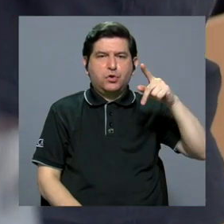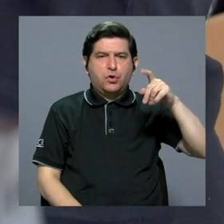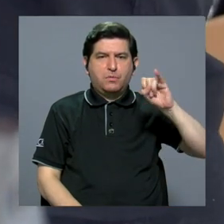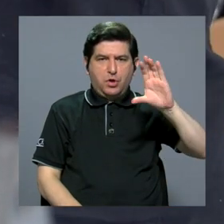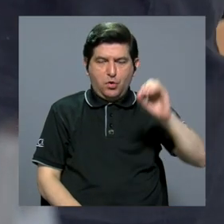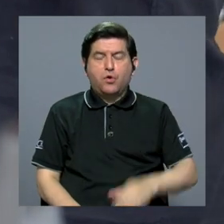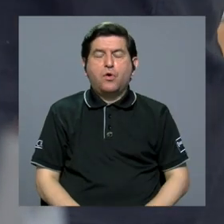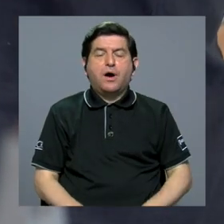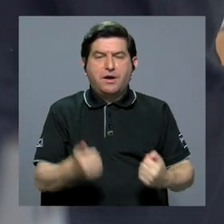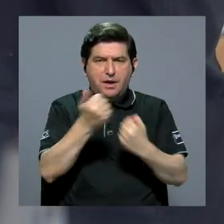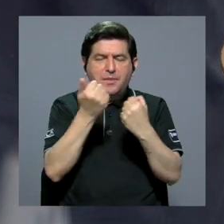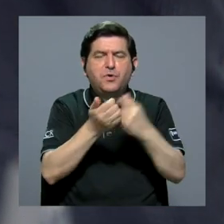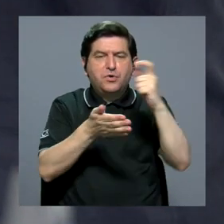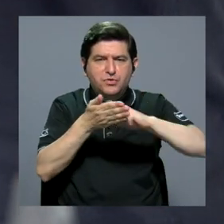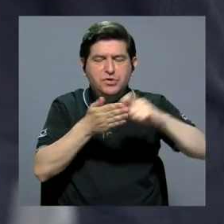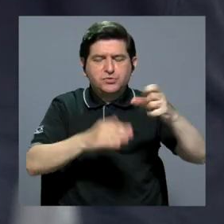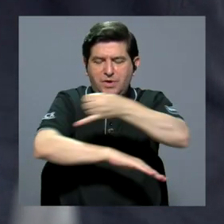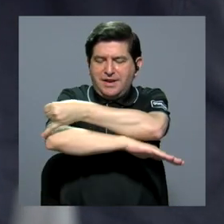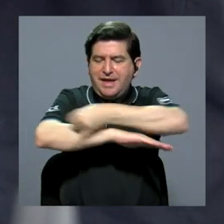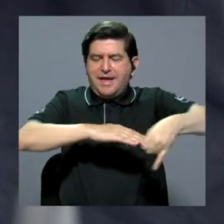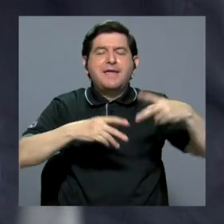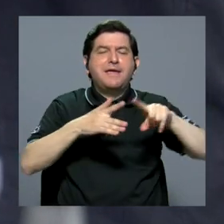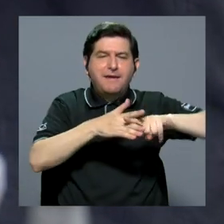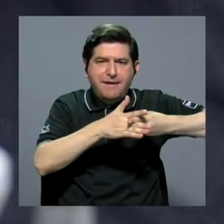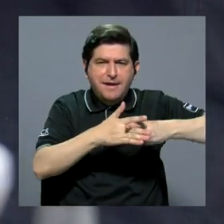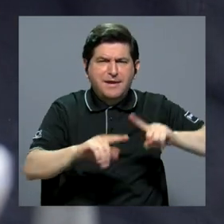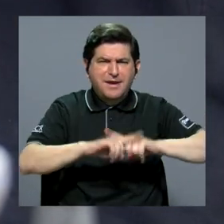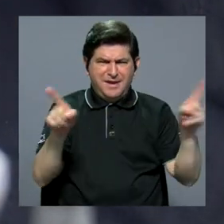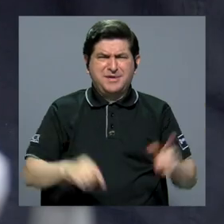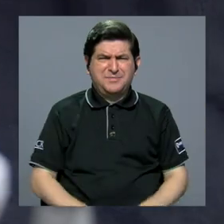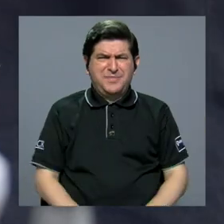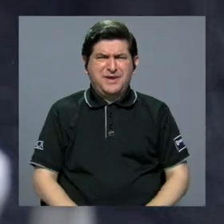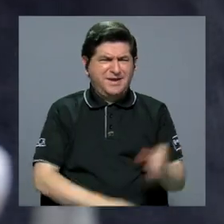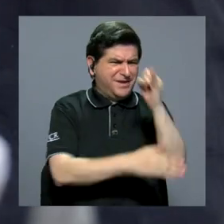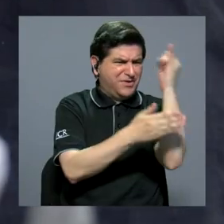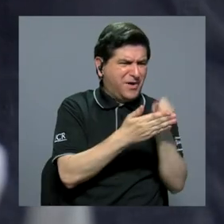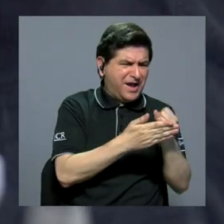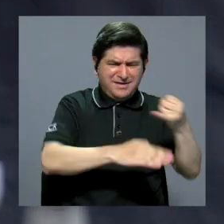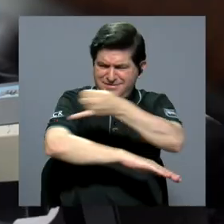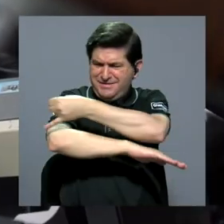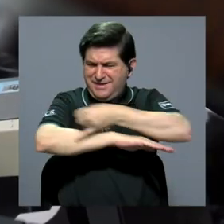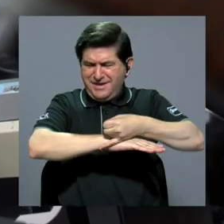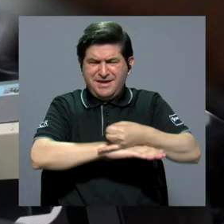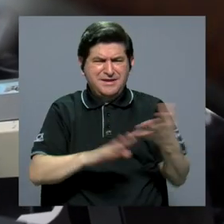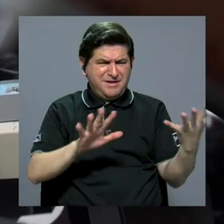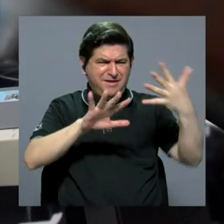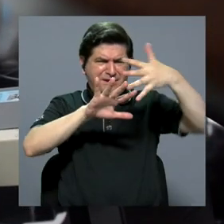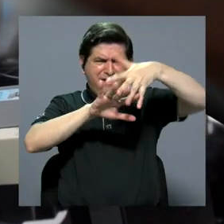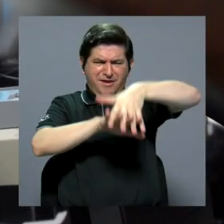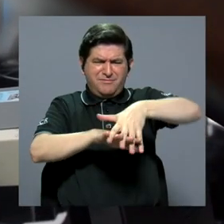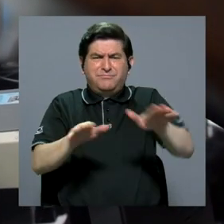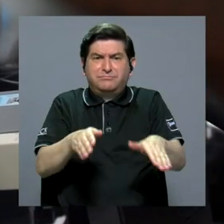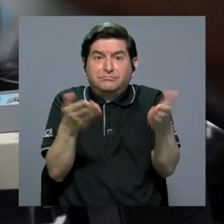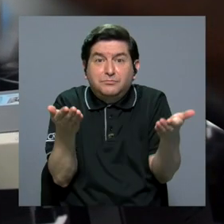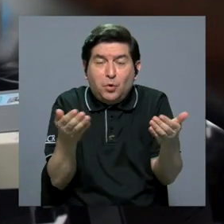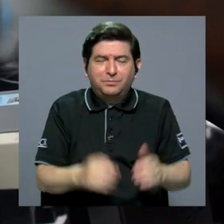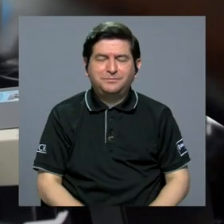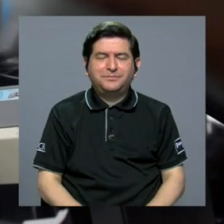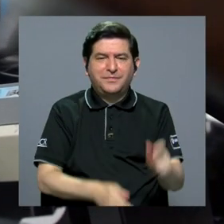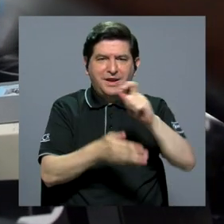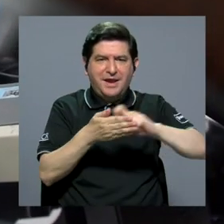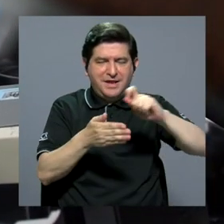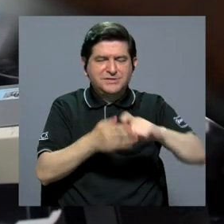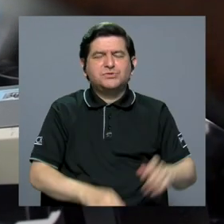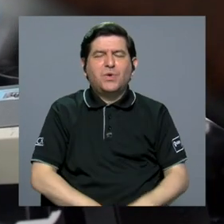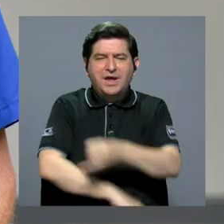Jonathan cuenta con el apoyo de la Escuela de Ingeniería Mecánica. ¿Pero cómo es que el Arte y la Ingeniería han logrado fusionarse?